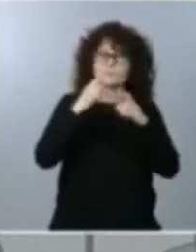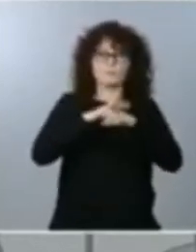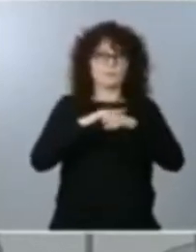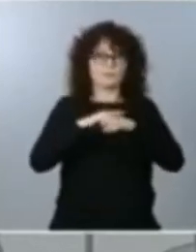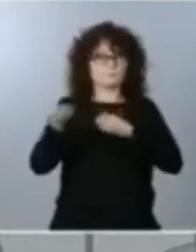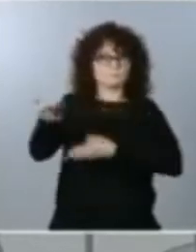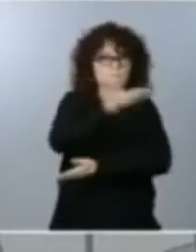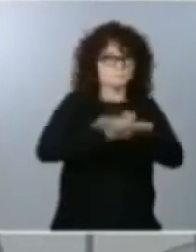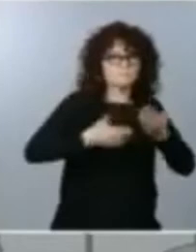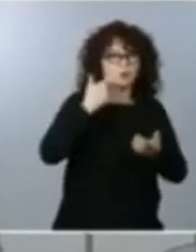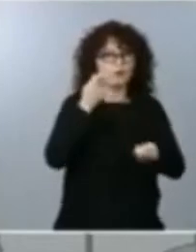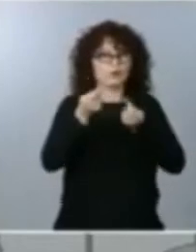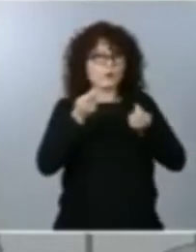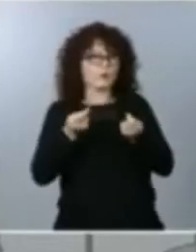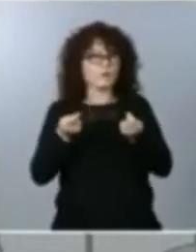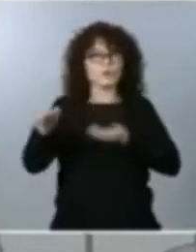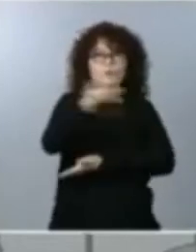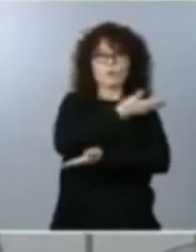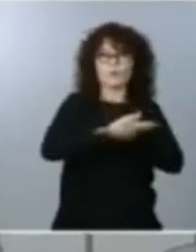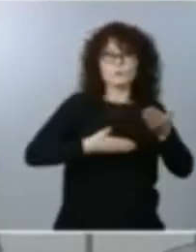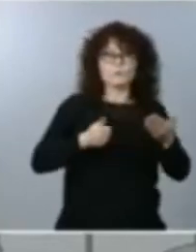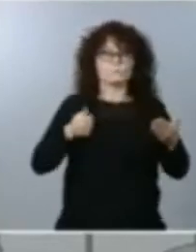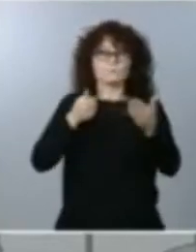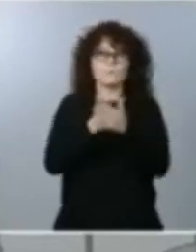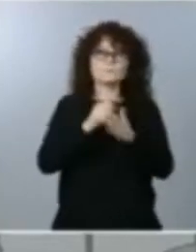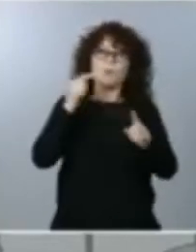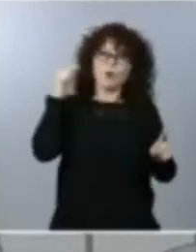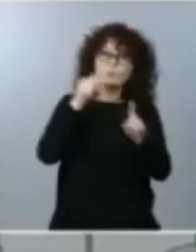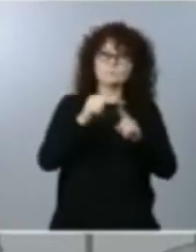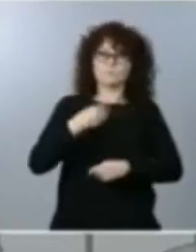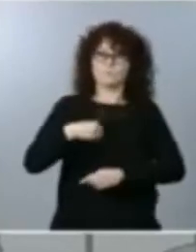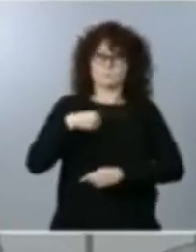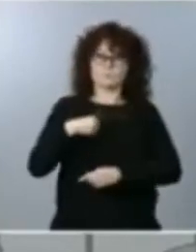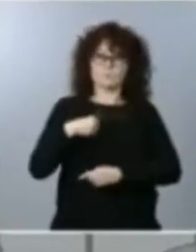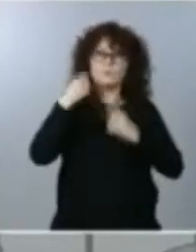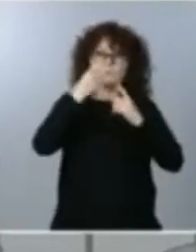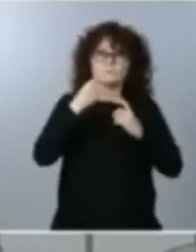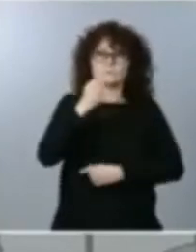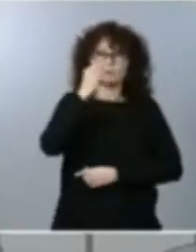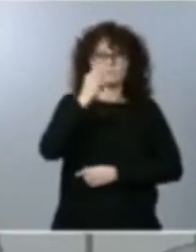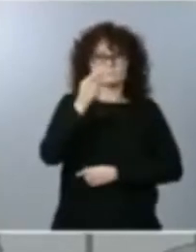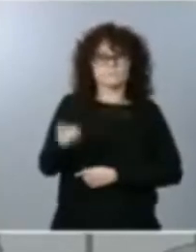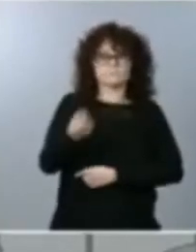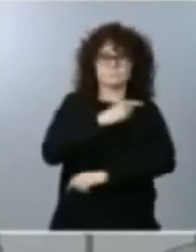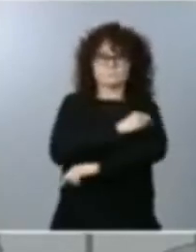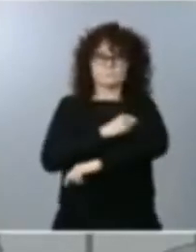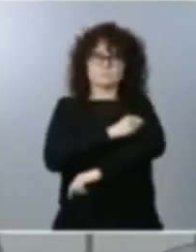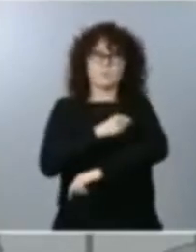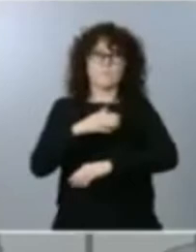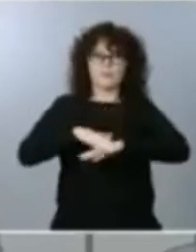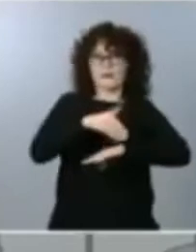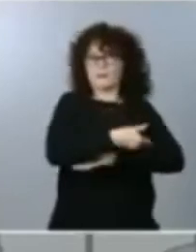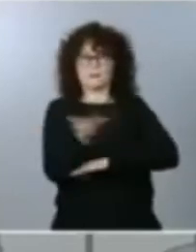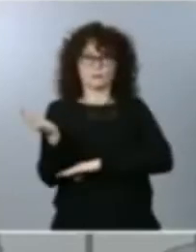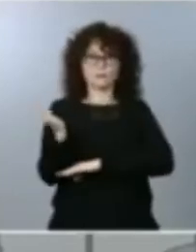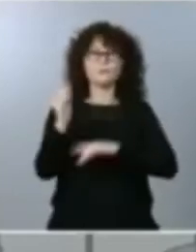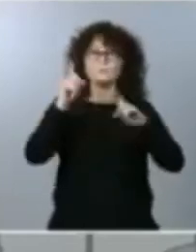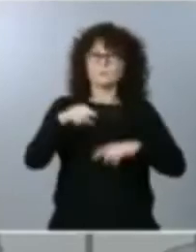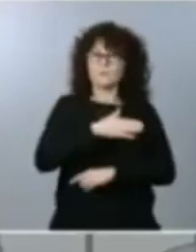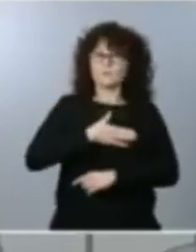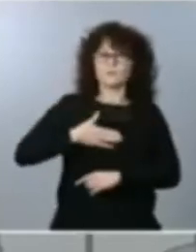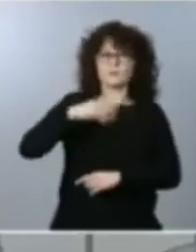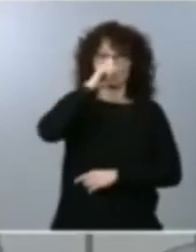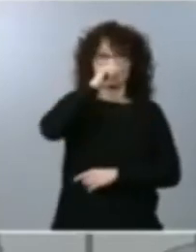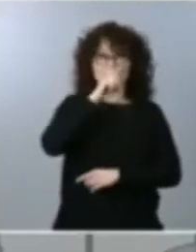coordinación que vayan en esta dirección. Y en este sentido me gustaría también recordar que la iniciativa ACT